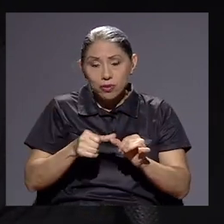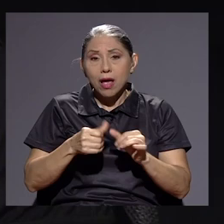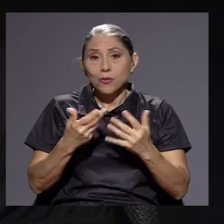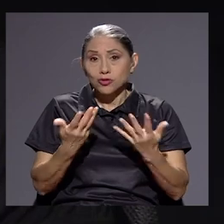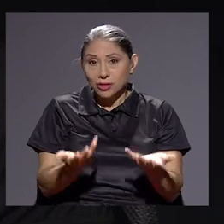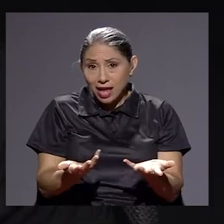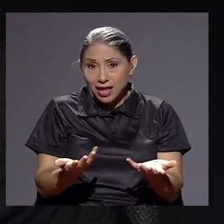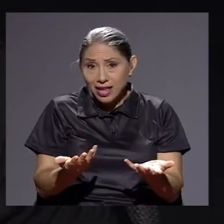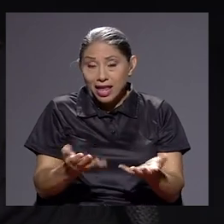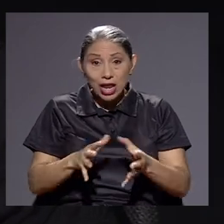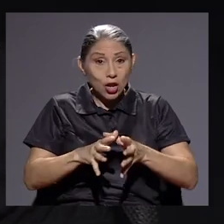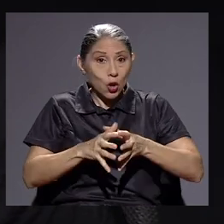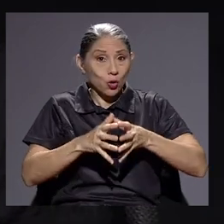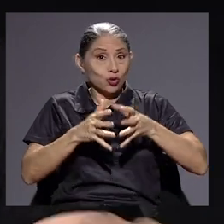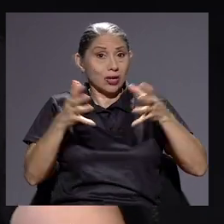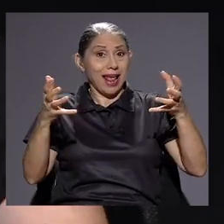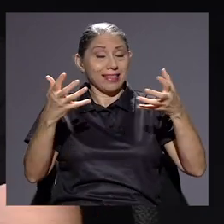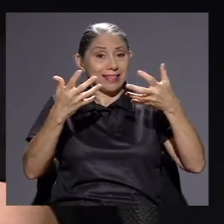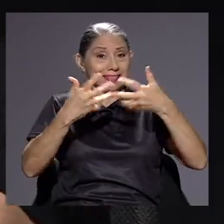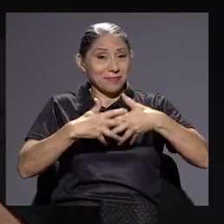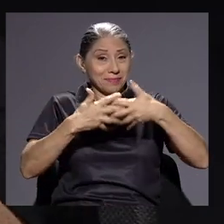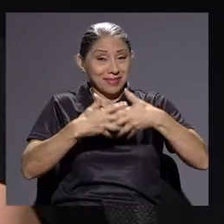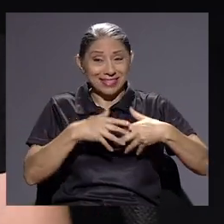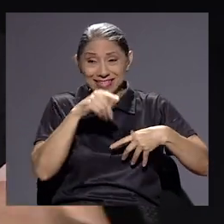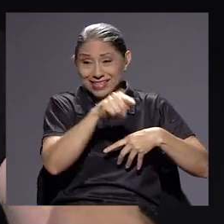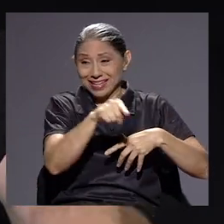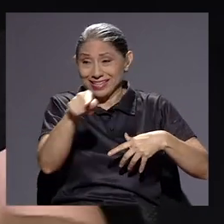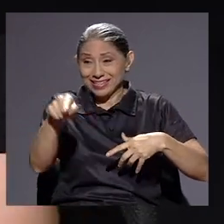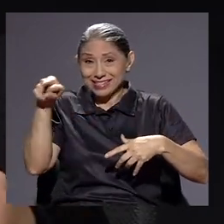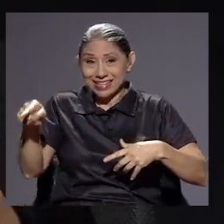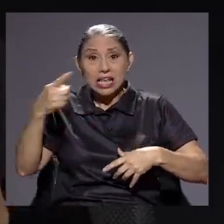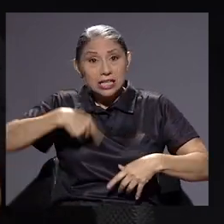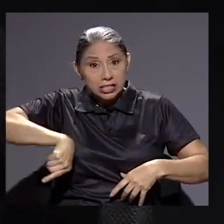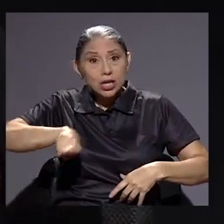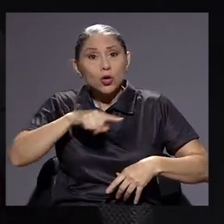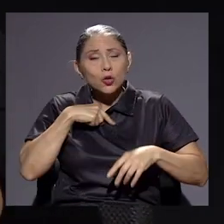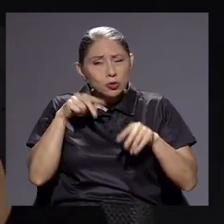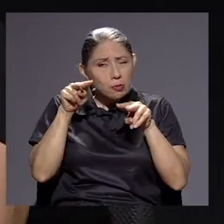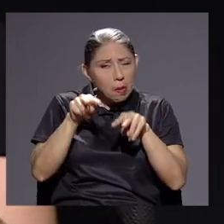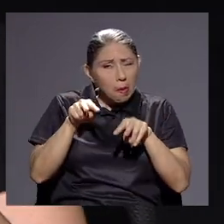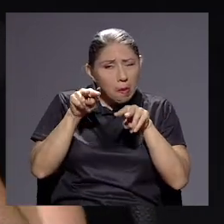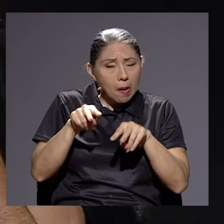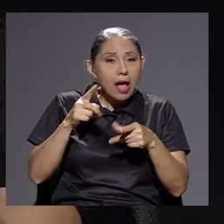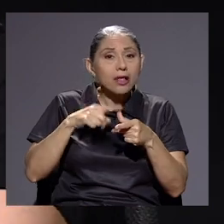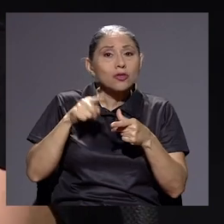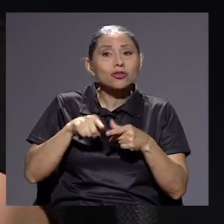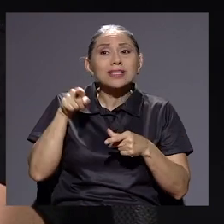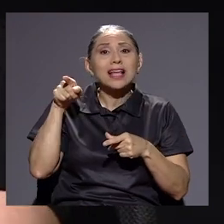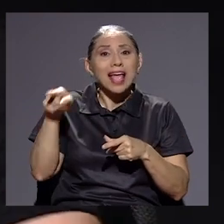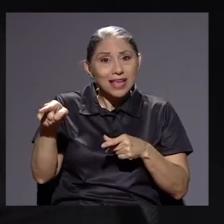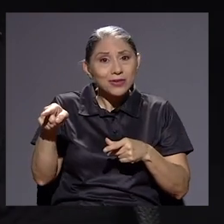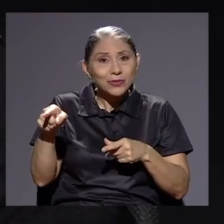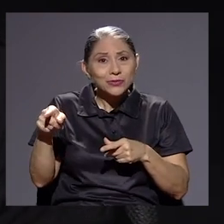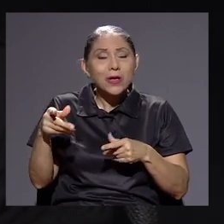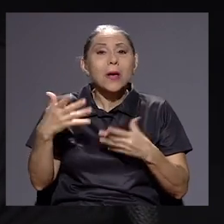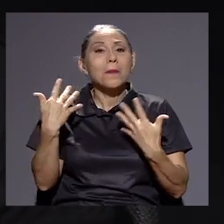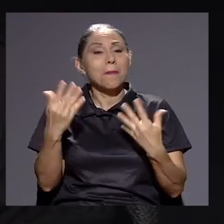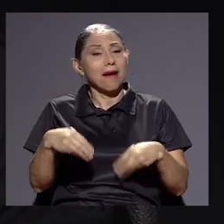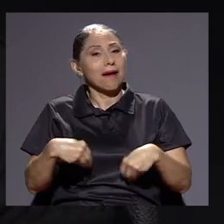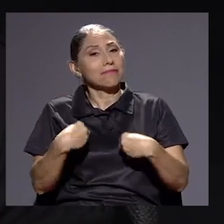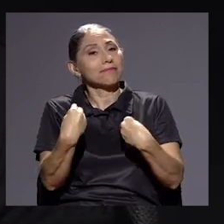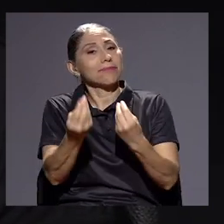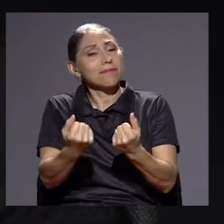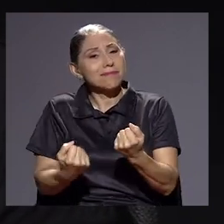rato, los accionistas de todas las empresas, si les damos seguimiento, van a retribuir o van a aportar a este mismo proceso.